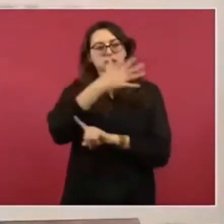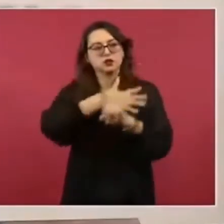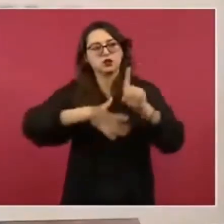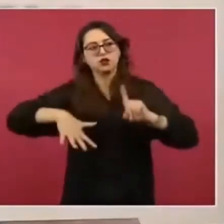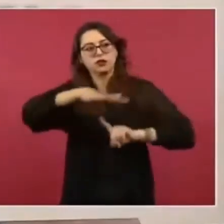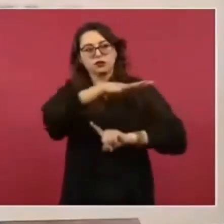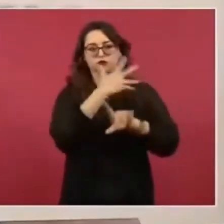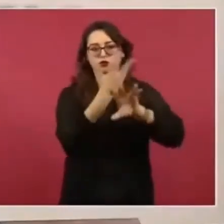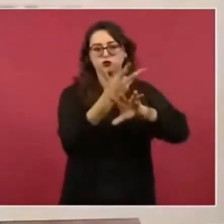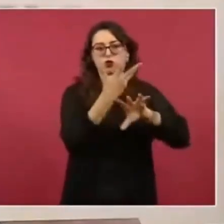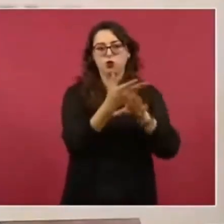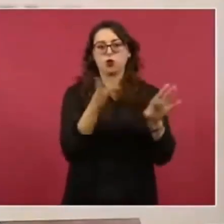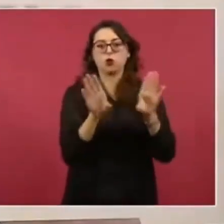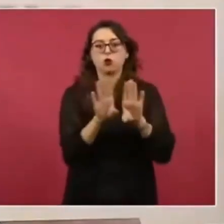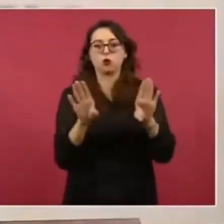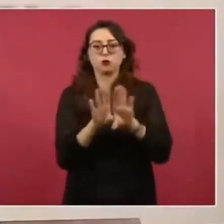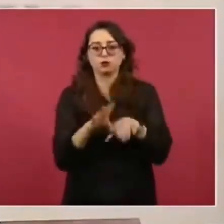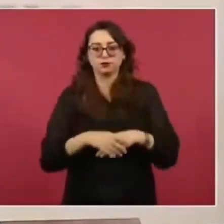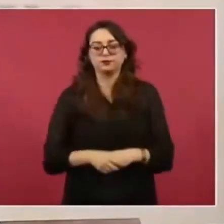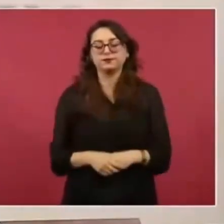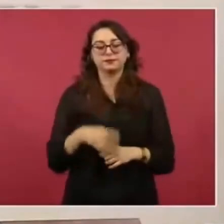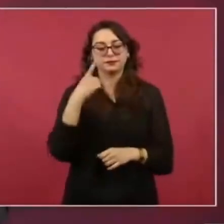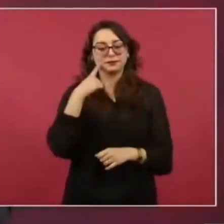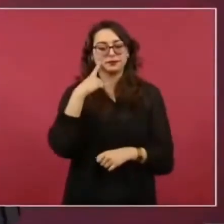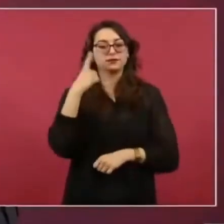En 2022 crecieron punto cuatro.